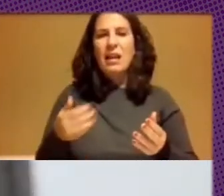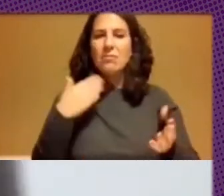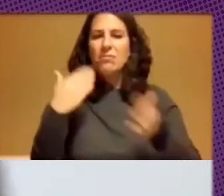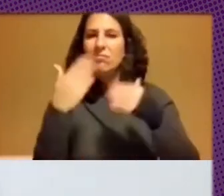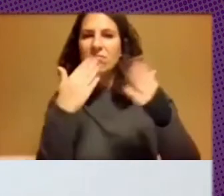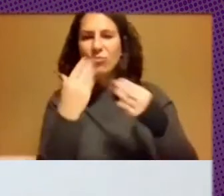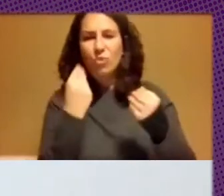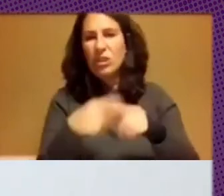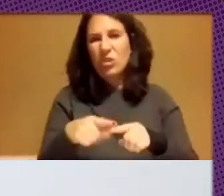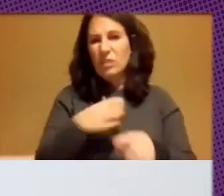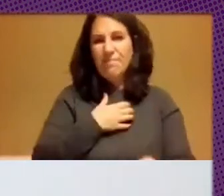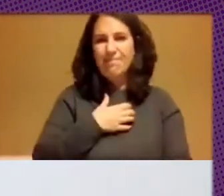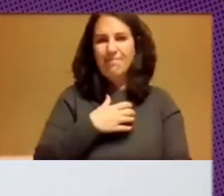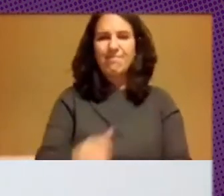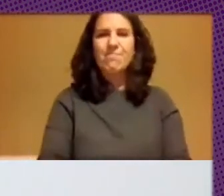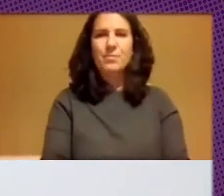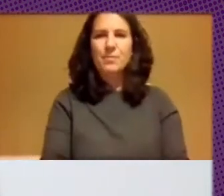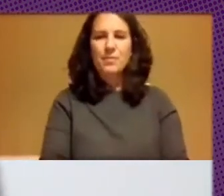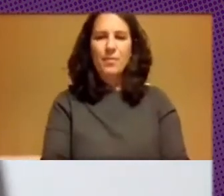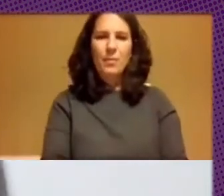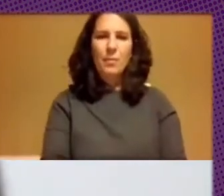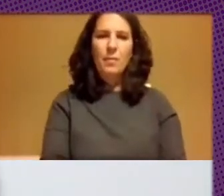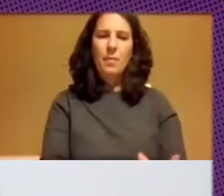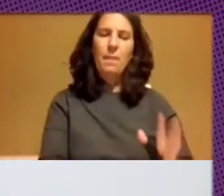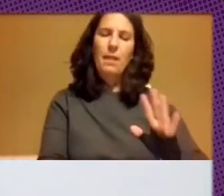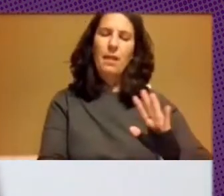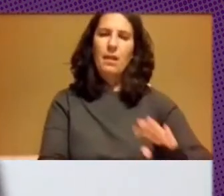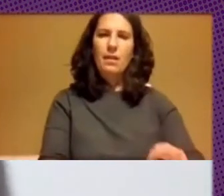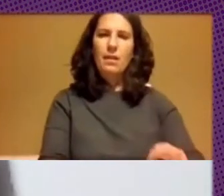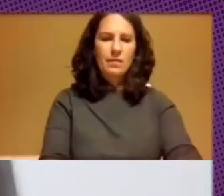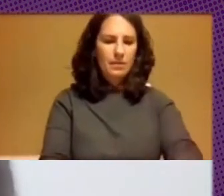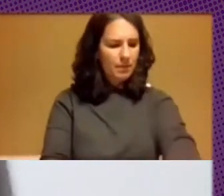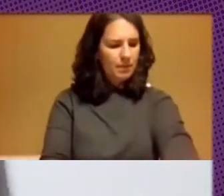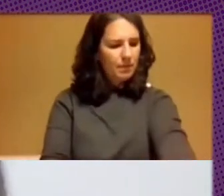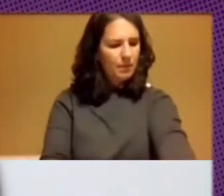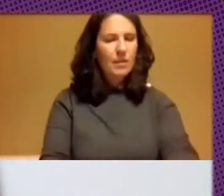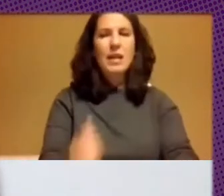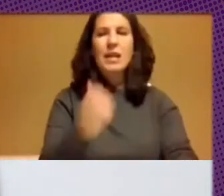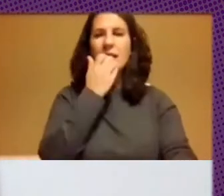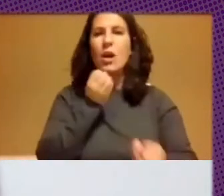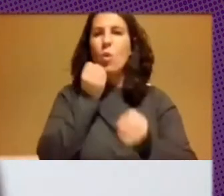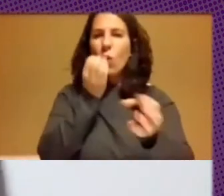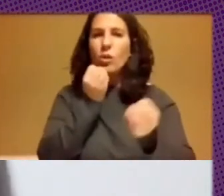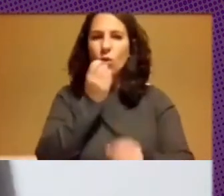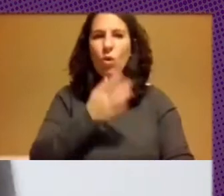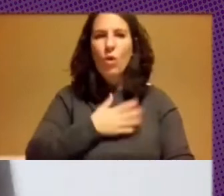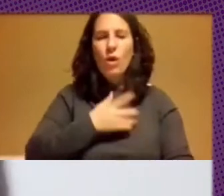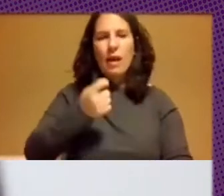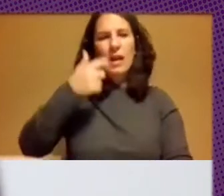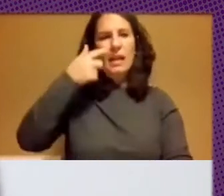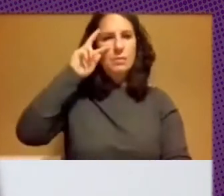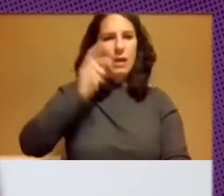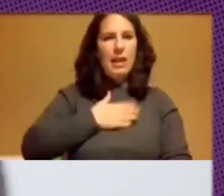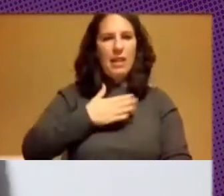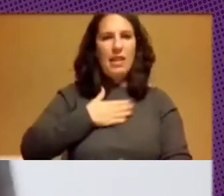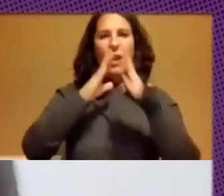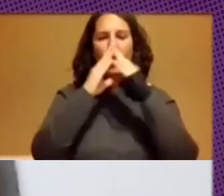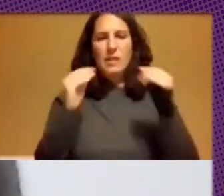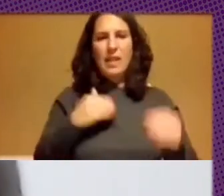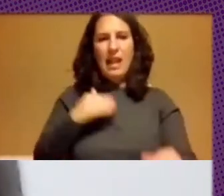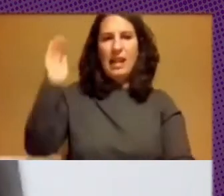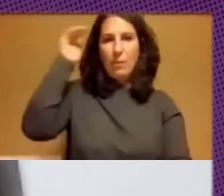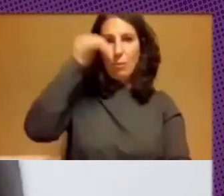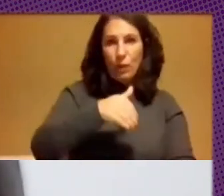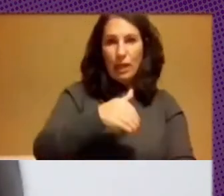este año. Creo que sería interesante, sí, contar un poco la experiencia del ProEBA, que, bueno, la Universidad de la República